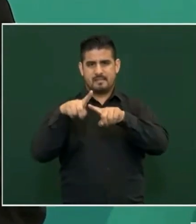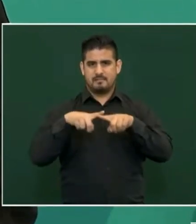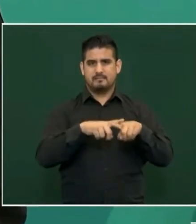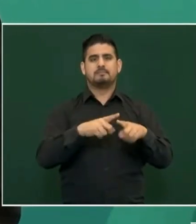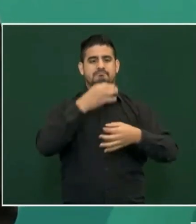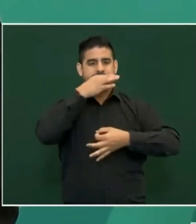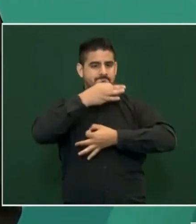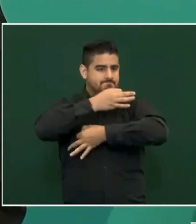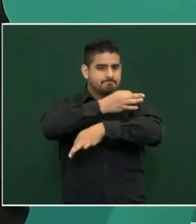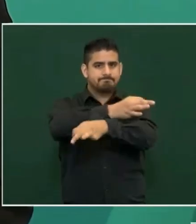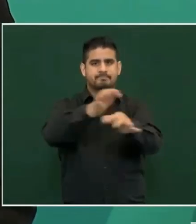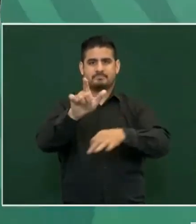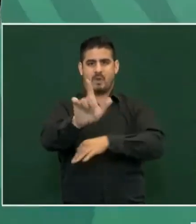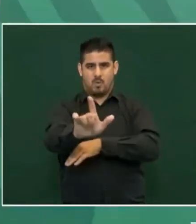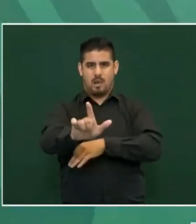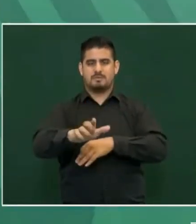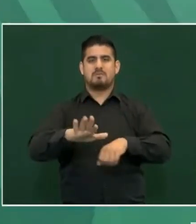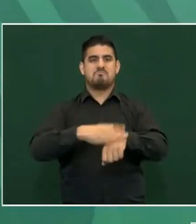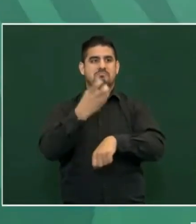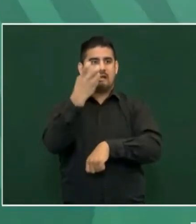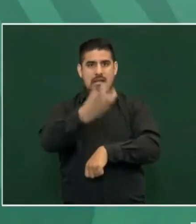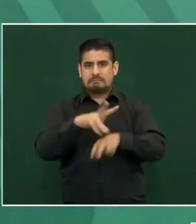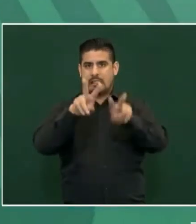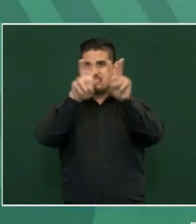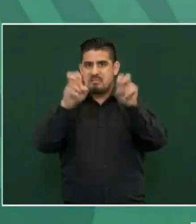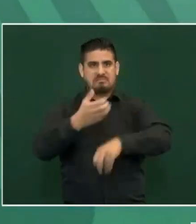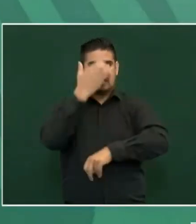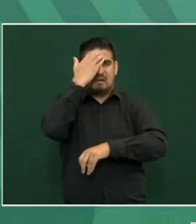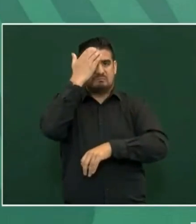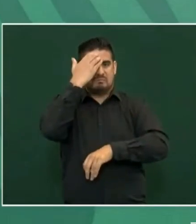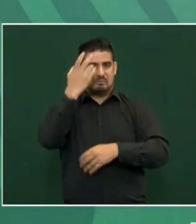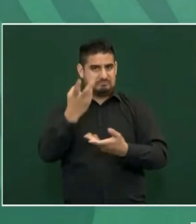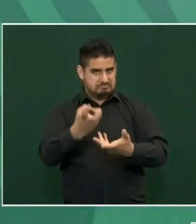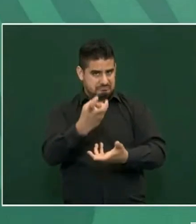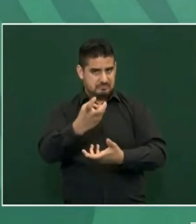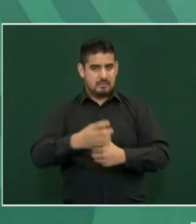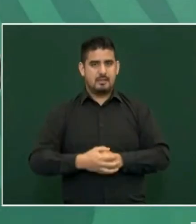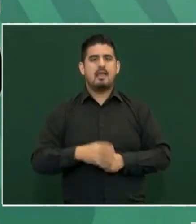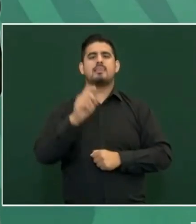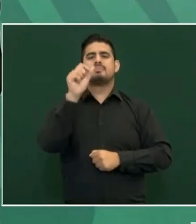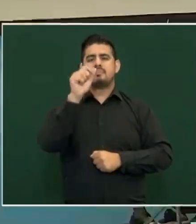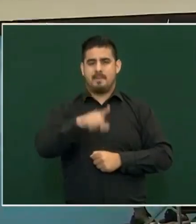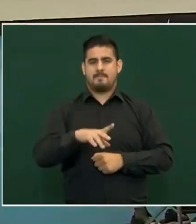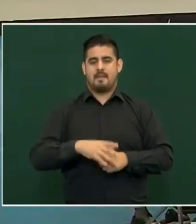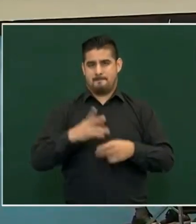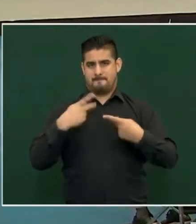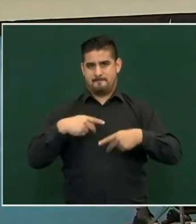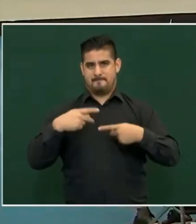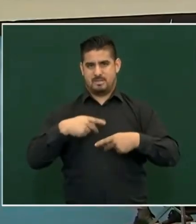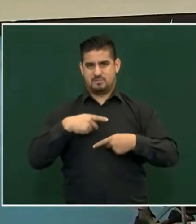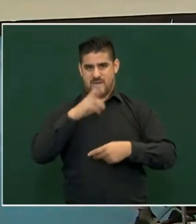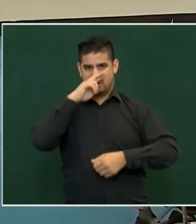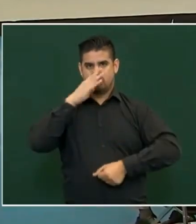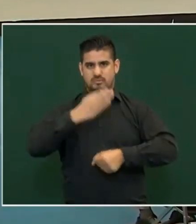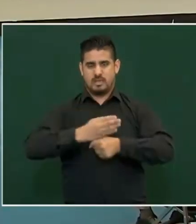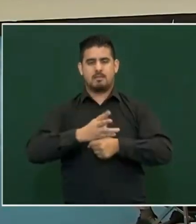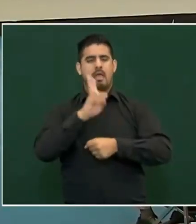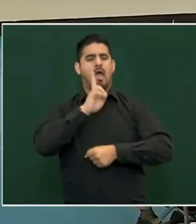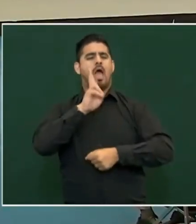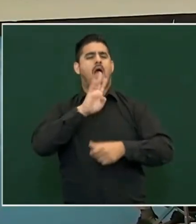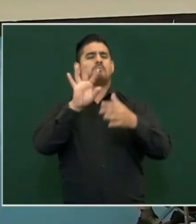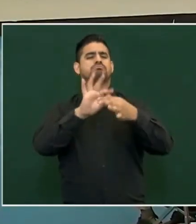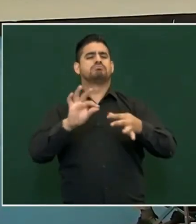conoce. Además, los técnicos hablan de